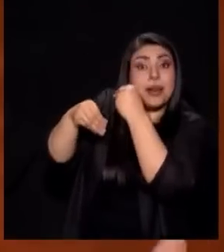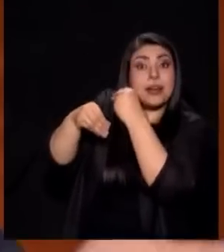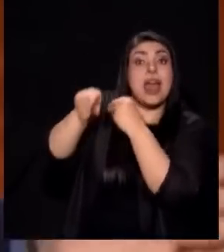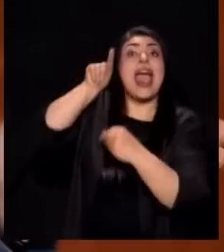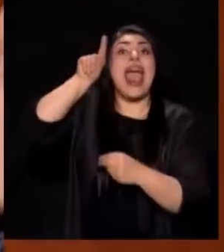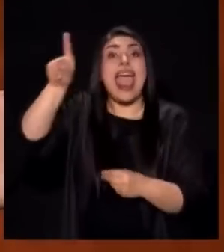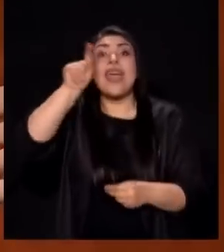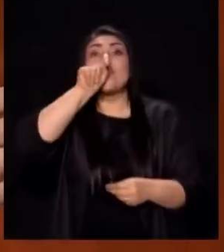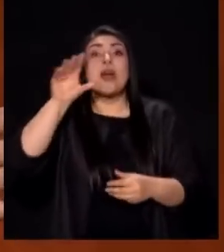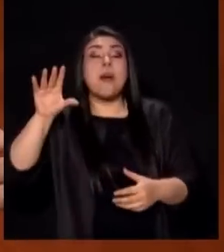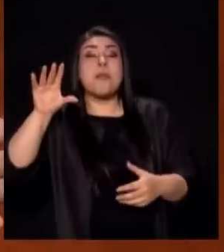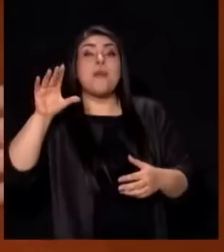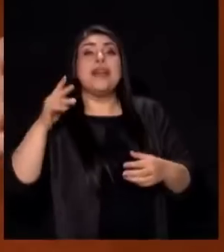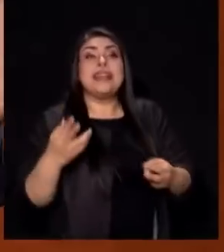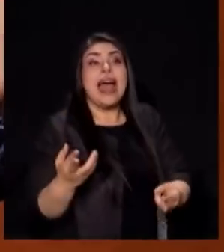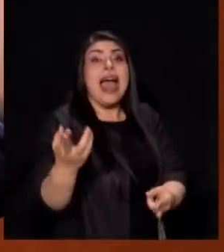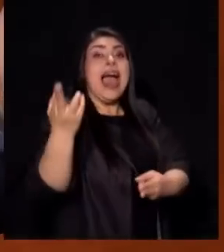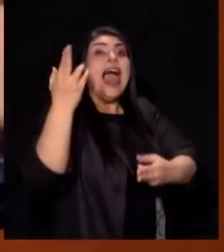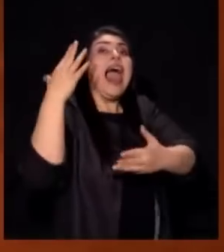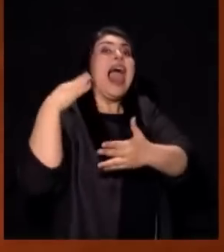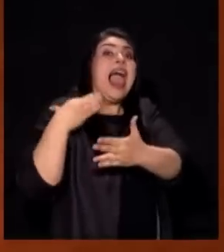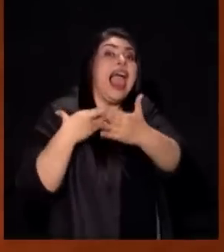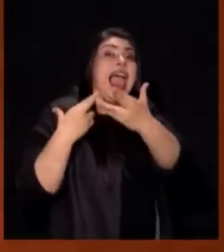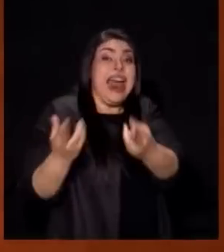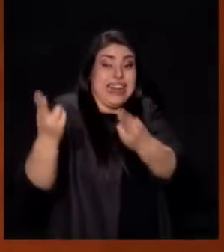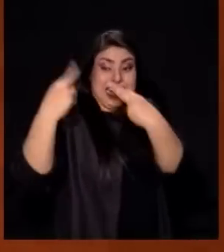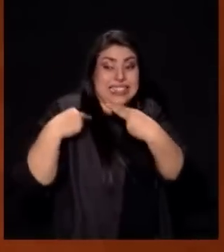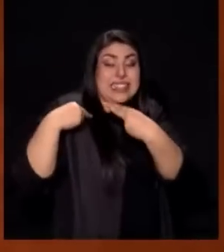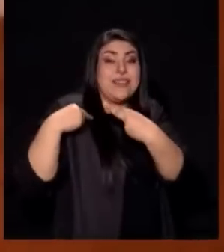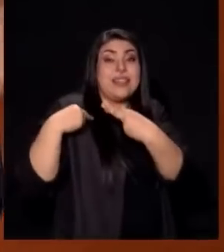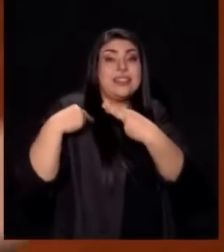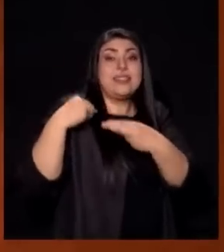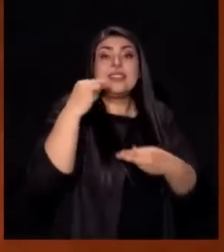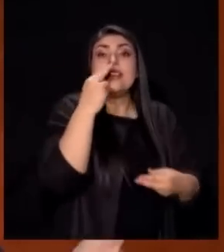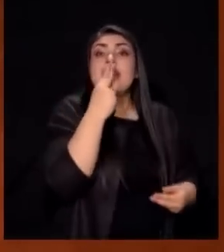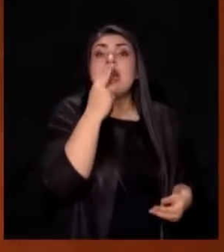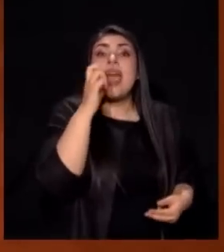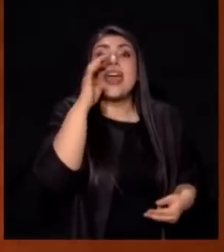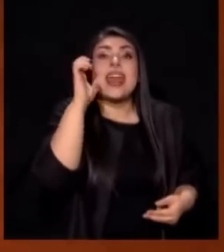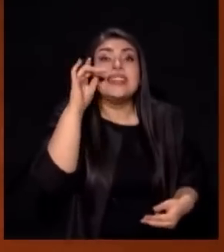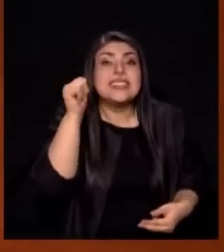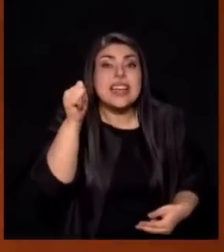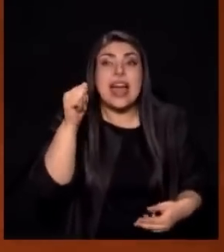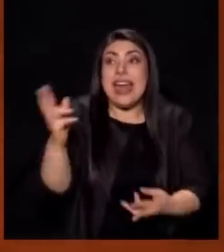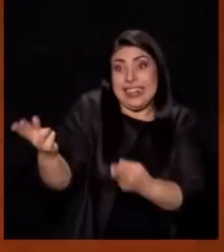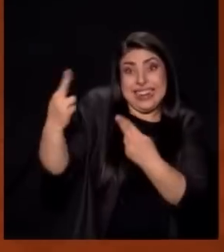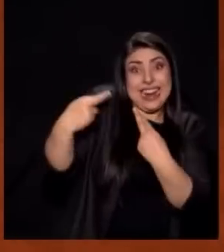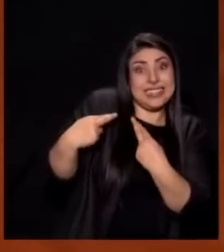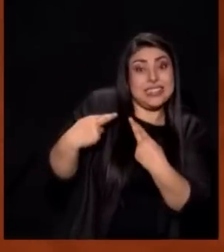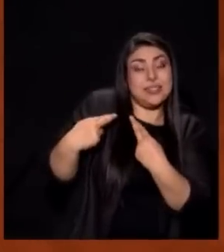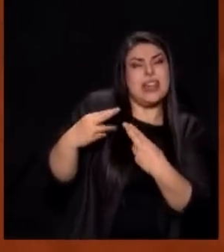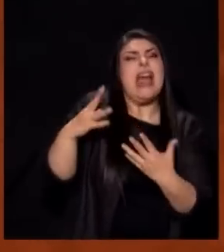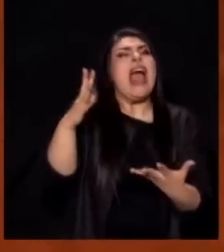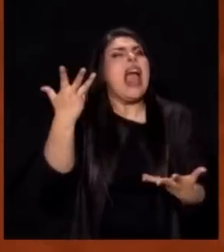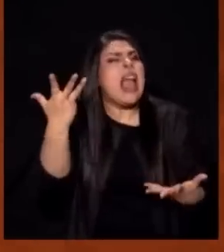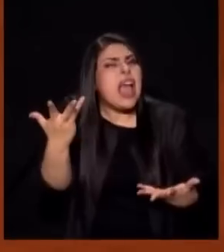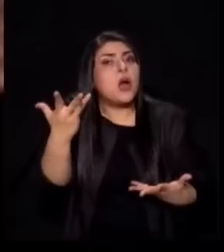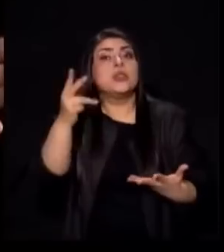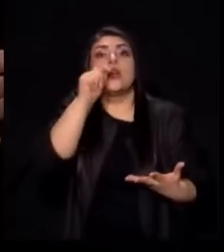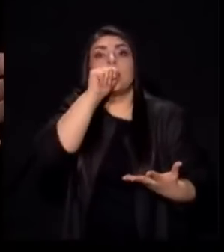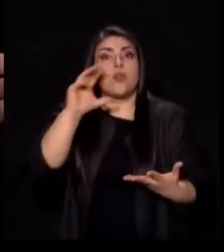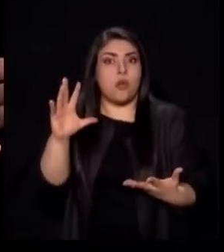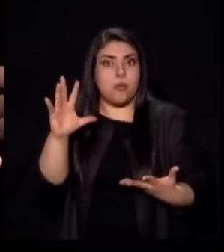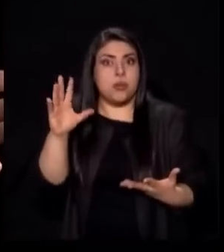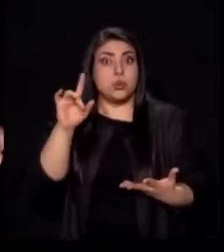Promesas Que es lo que Heredamos Que es lo que Heredamos Promesas Deja de dudar Cuando